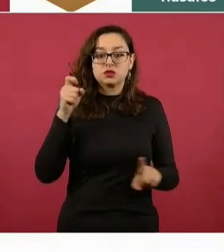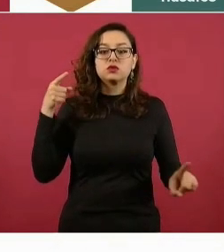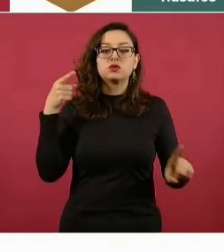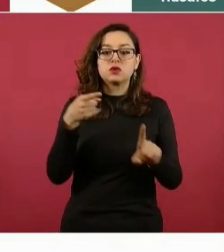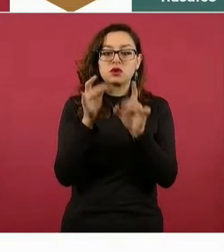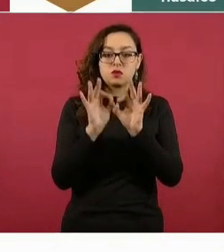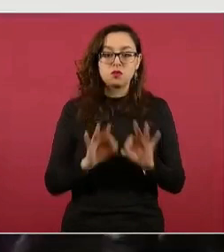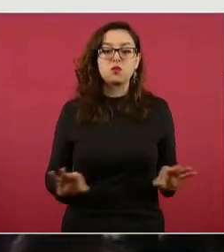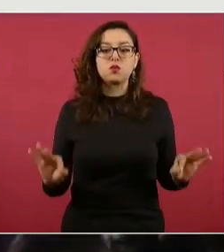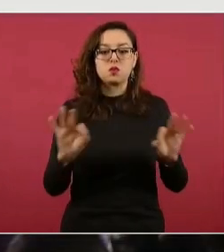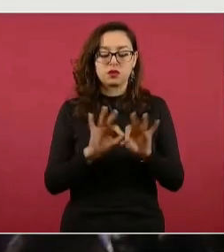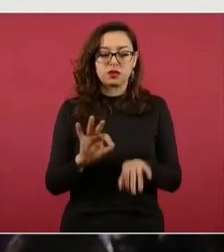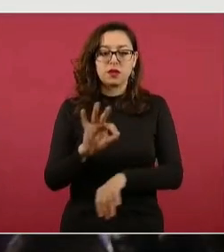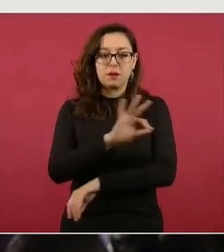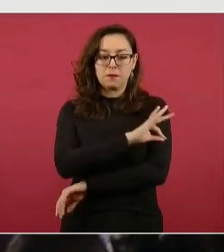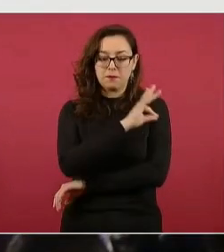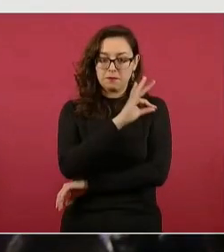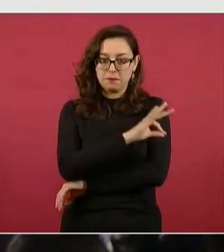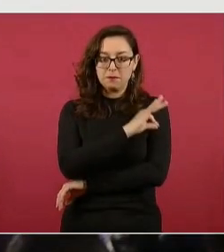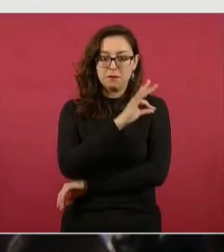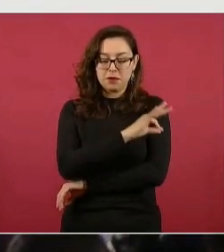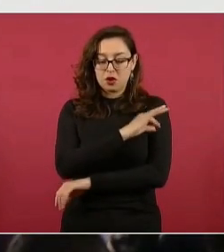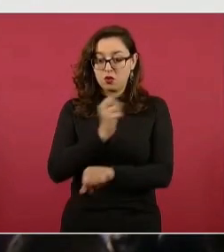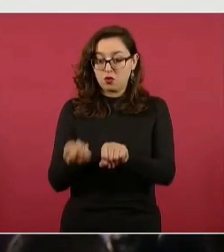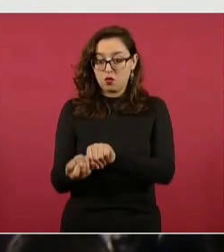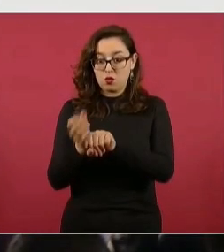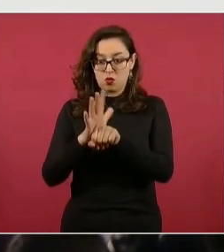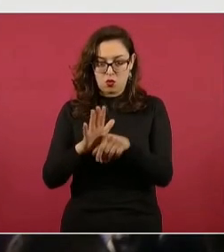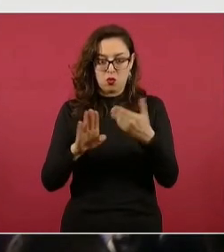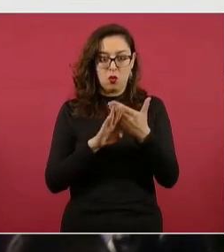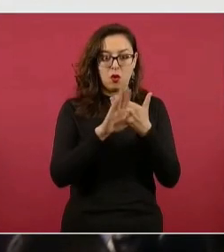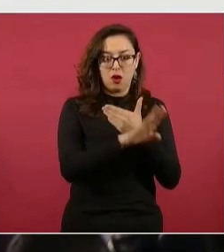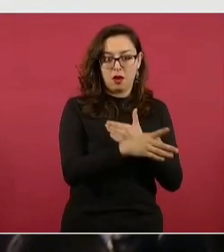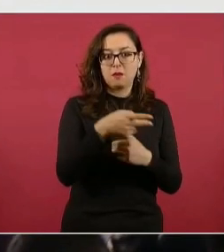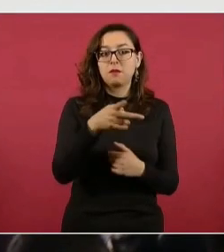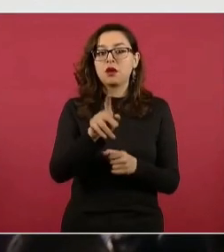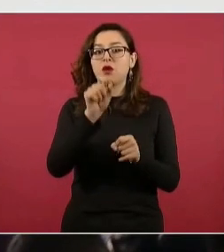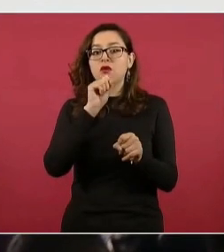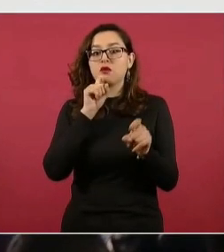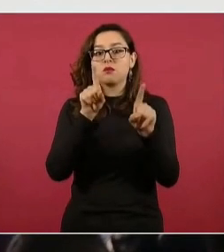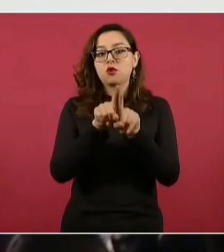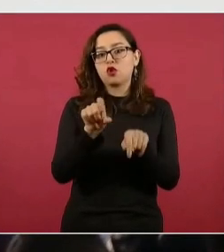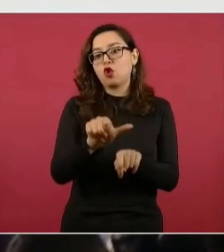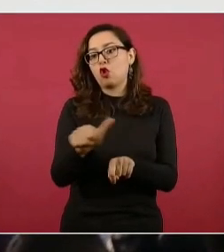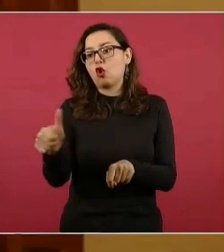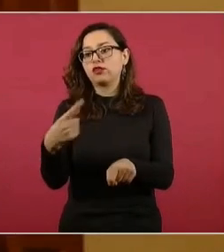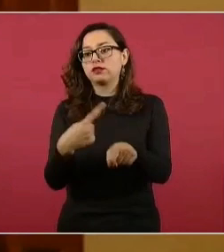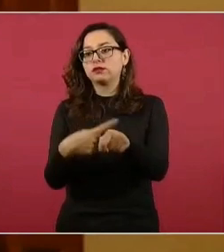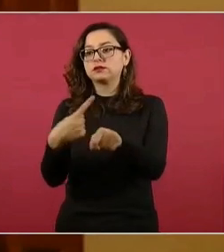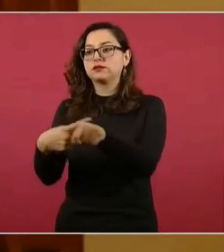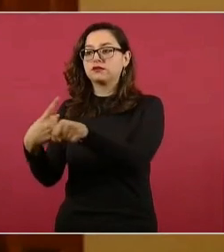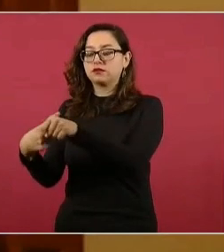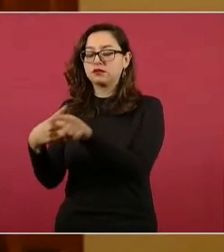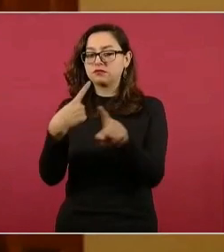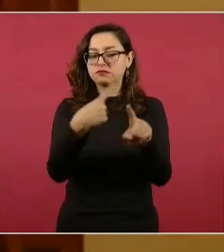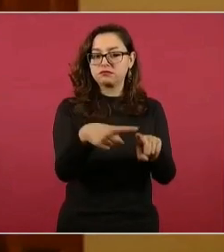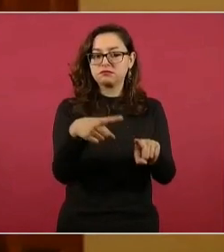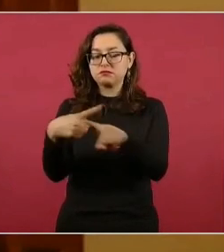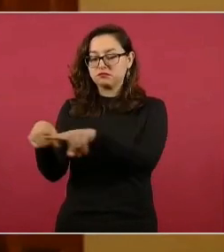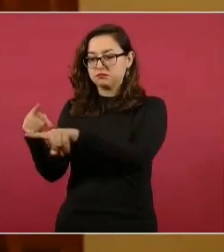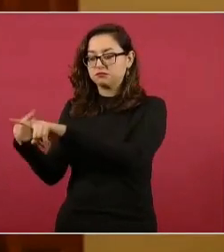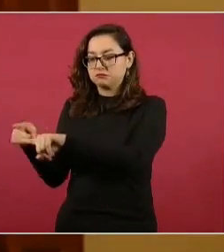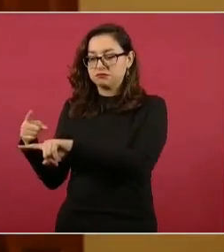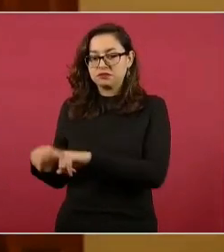vacunas, no solamente en contra del COVID, sino de otras enfermedades, vacunas con diferentes formulaciones